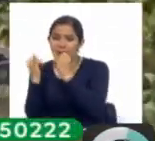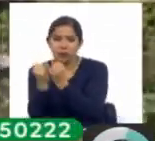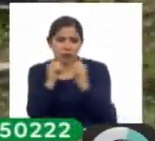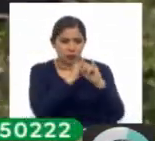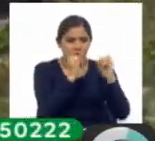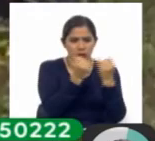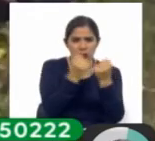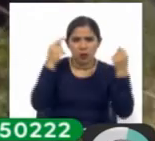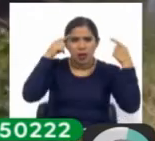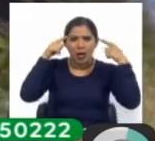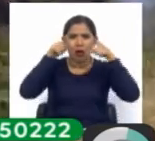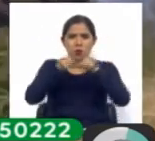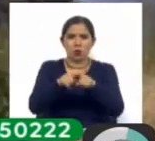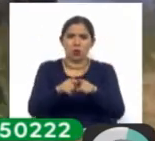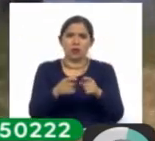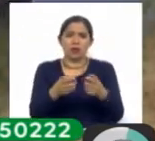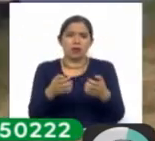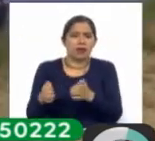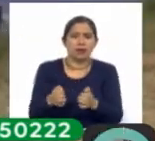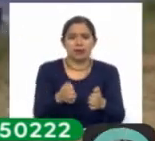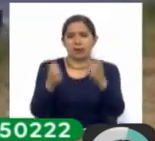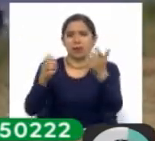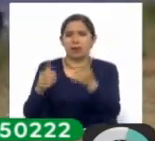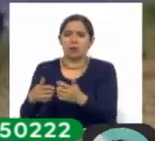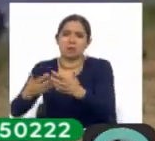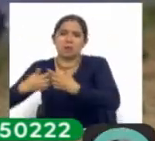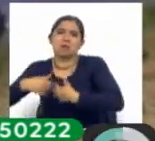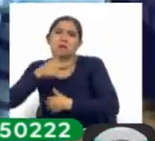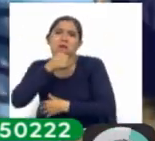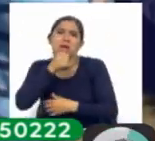marco de la normativa vigente entre empresas públicas y privadas. ¡Gracias! ¡Gracias! ¡Gracias! ¡Gracias!